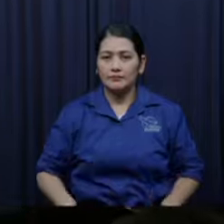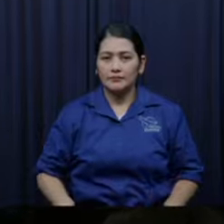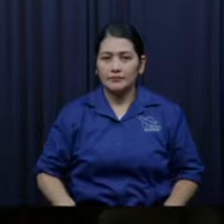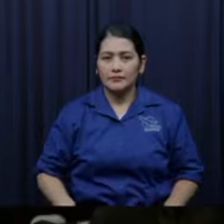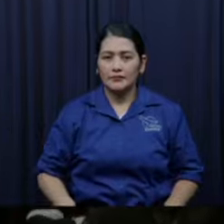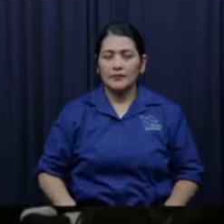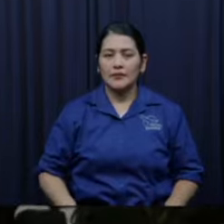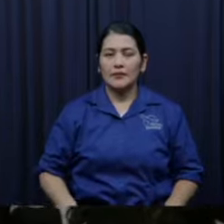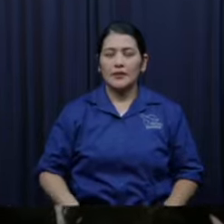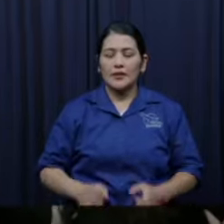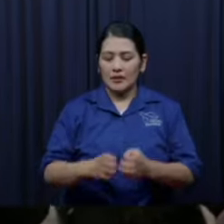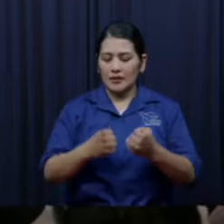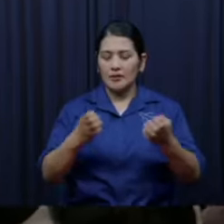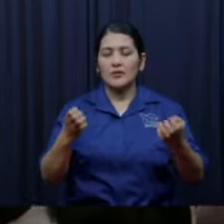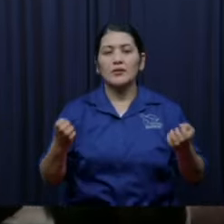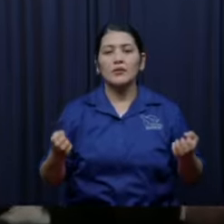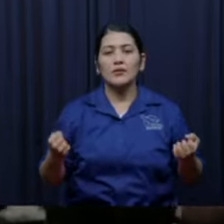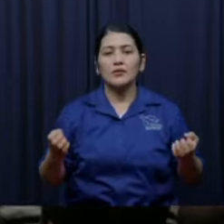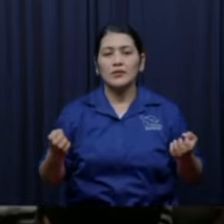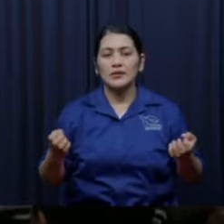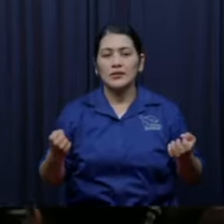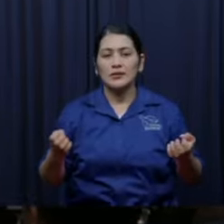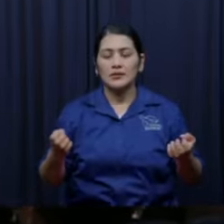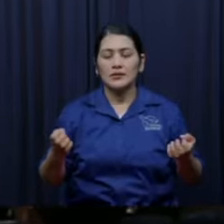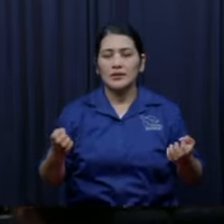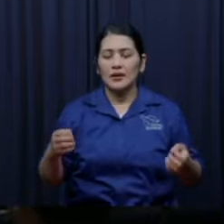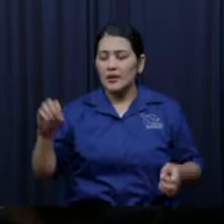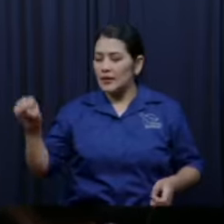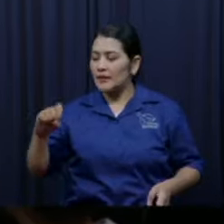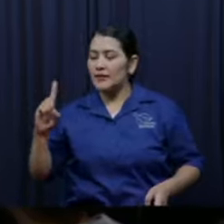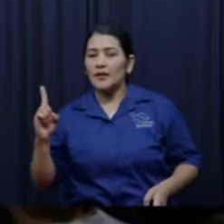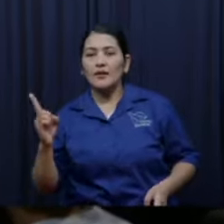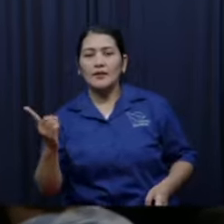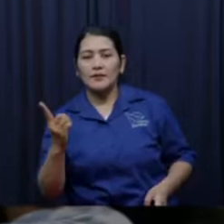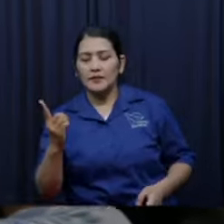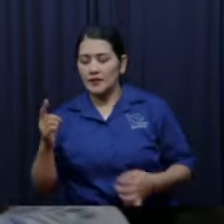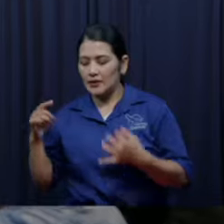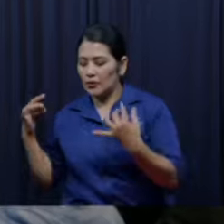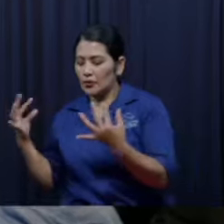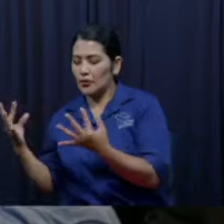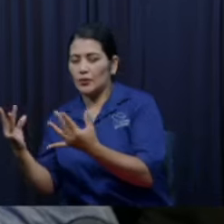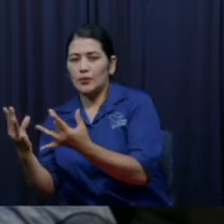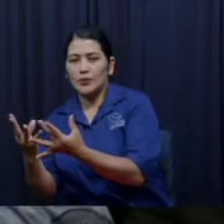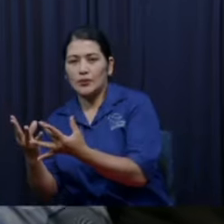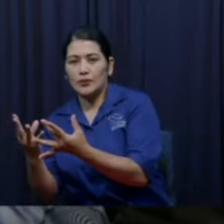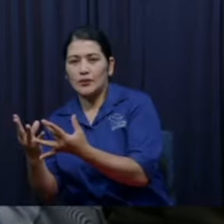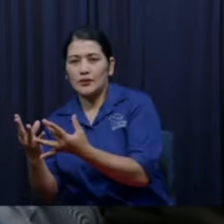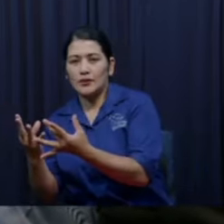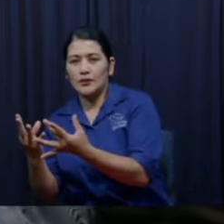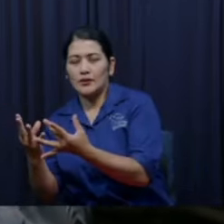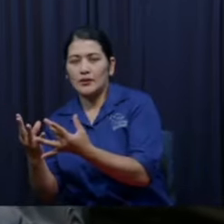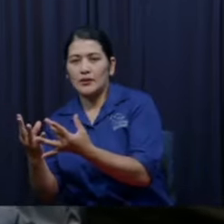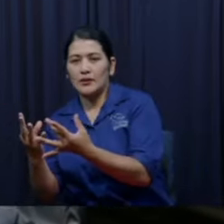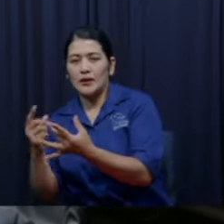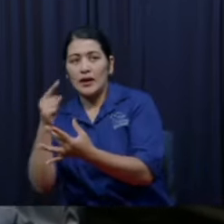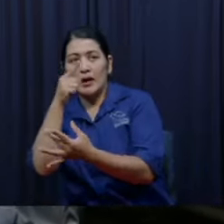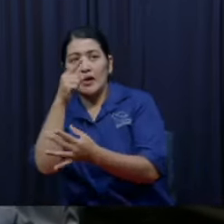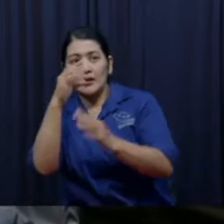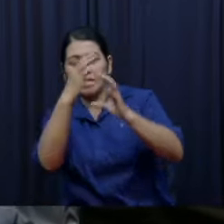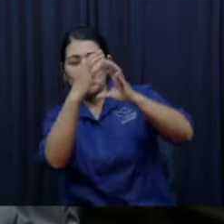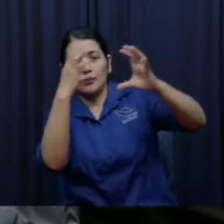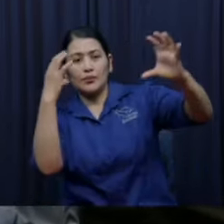ellos tuvieron que meterse en esa corriente subiendo llegaron empapados de agua